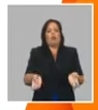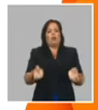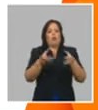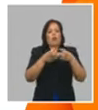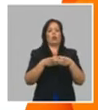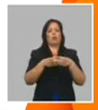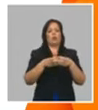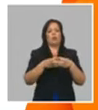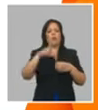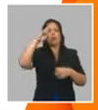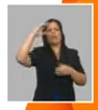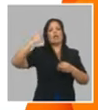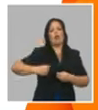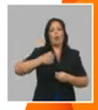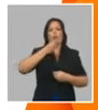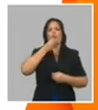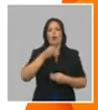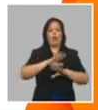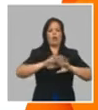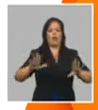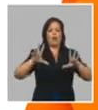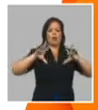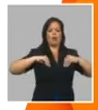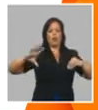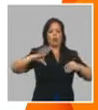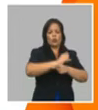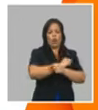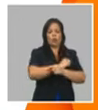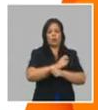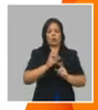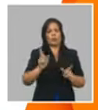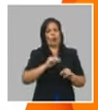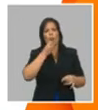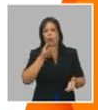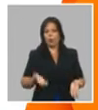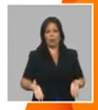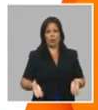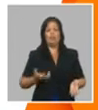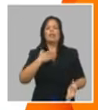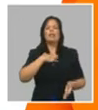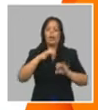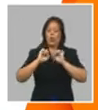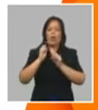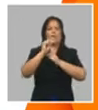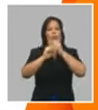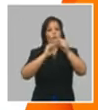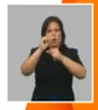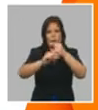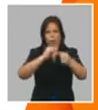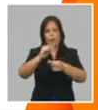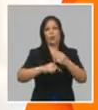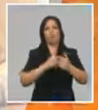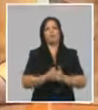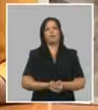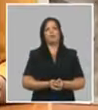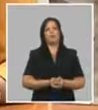toda la renovación de la dieta de forma inmediata. Se vayan renovando escalonadamente. Esta información también va